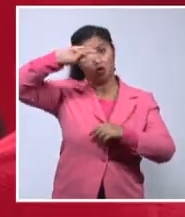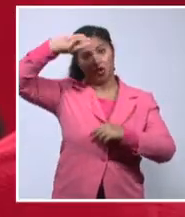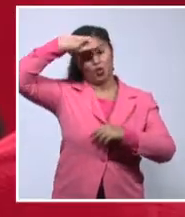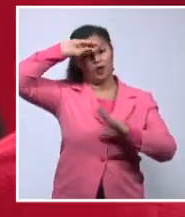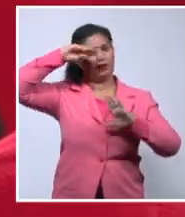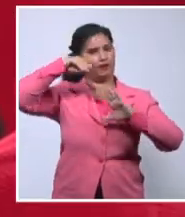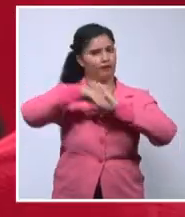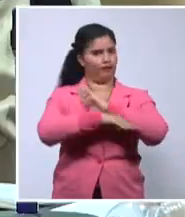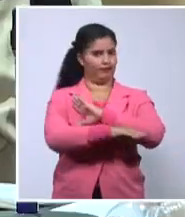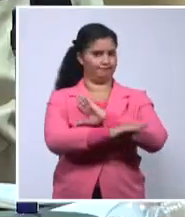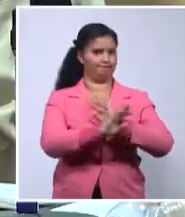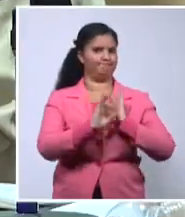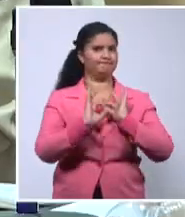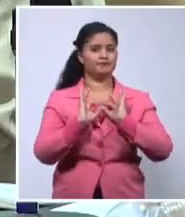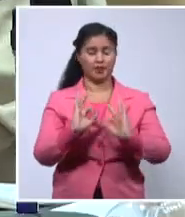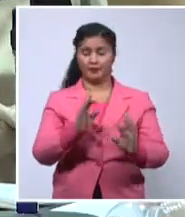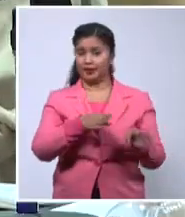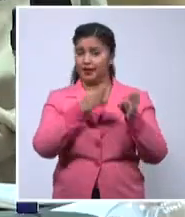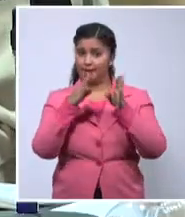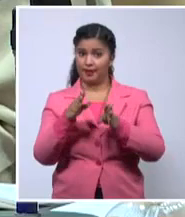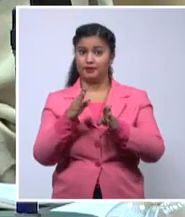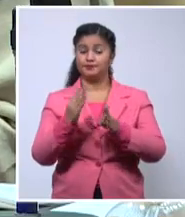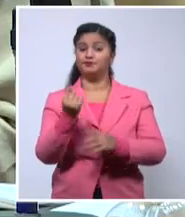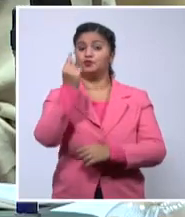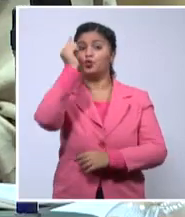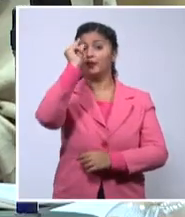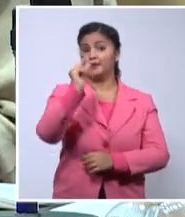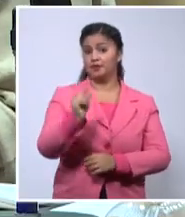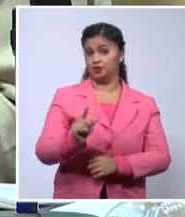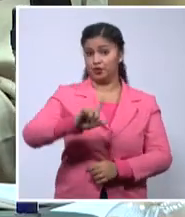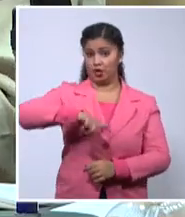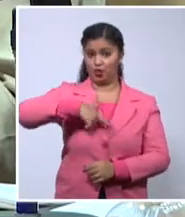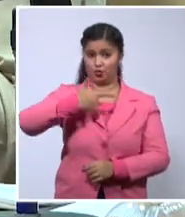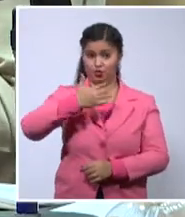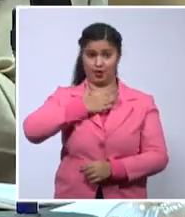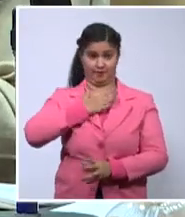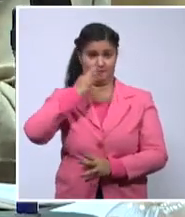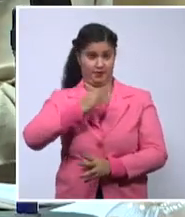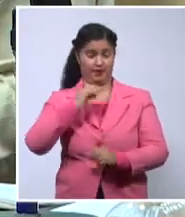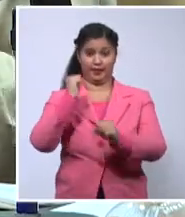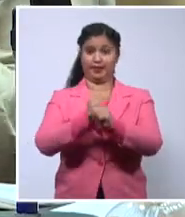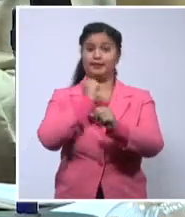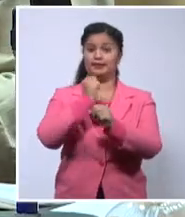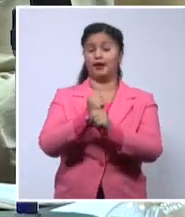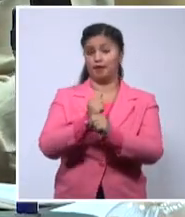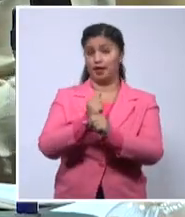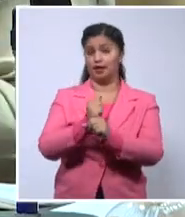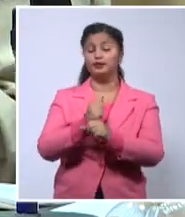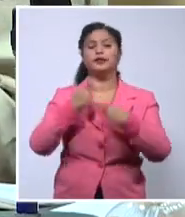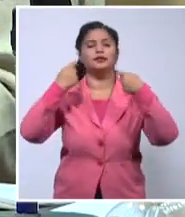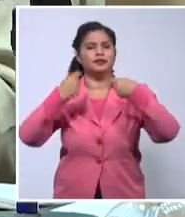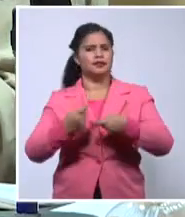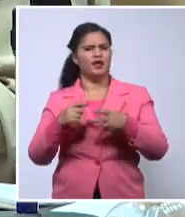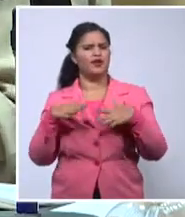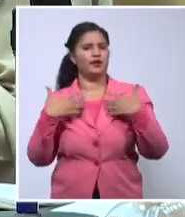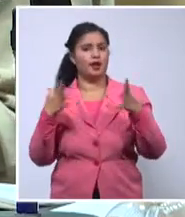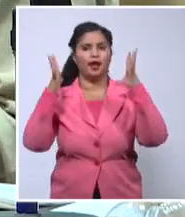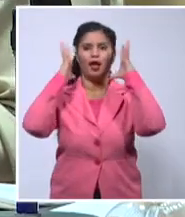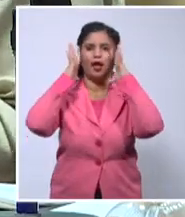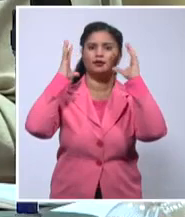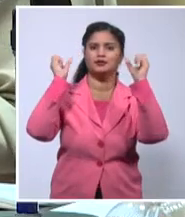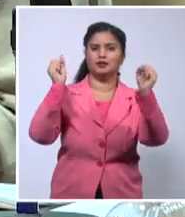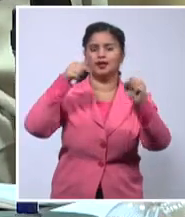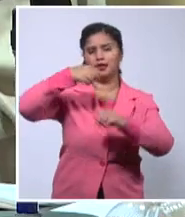un intelectual, un artista, personas que trabajan con las ideas, la materia prima